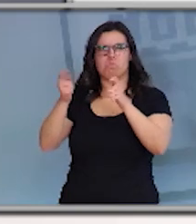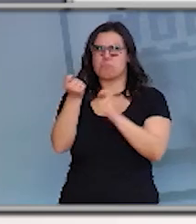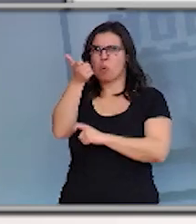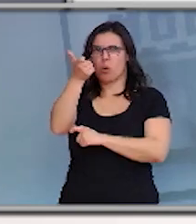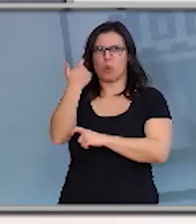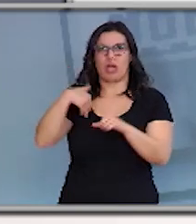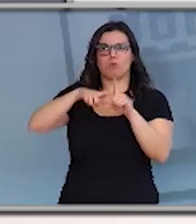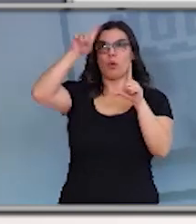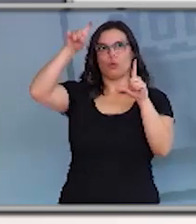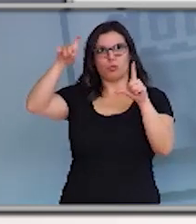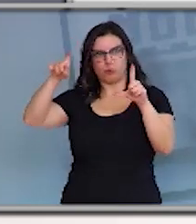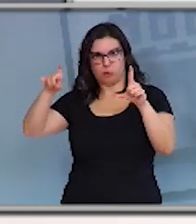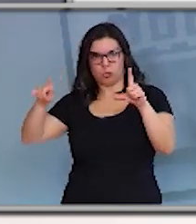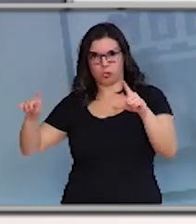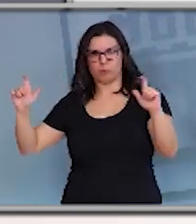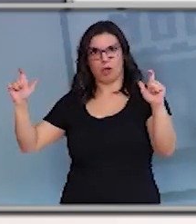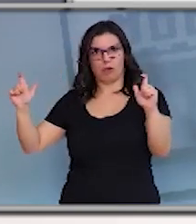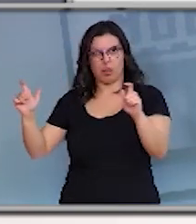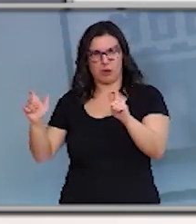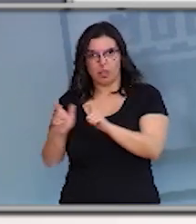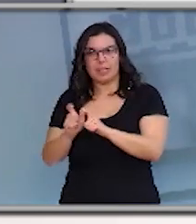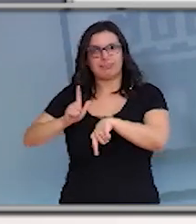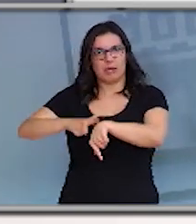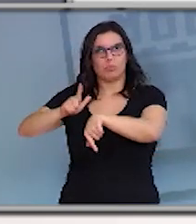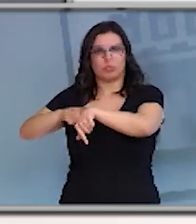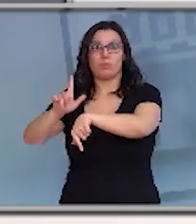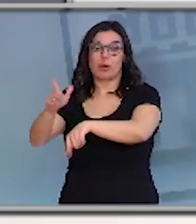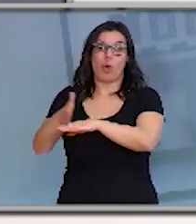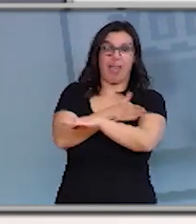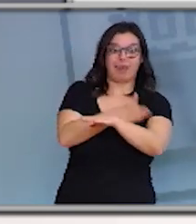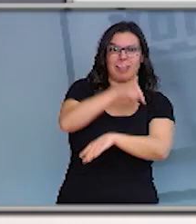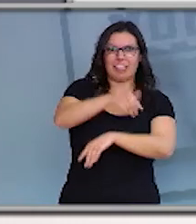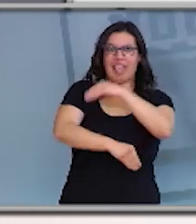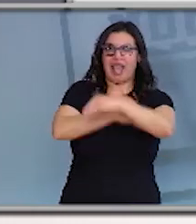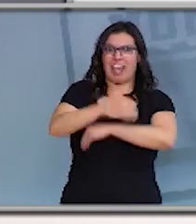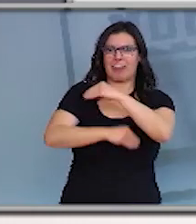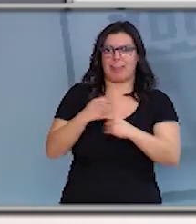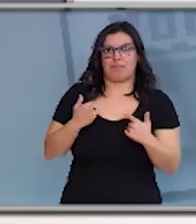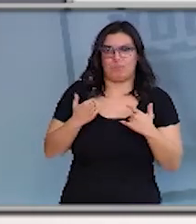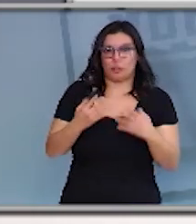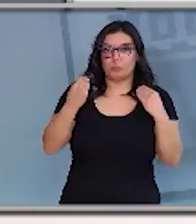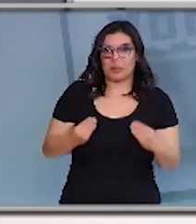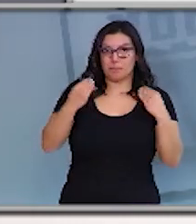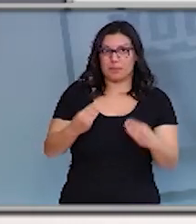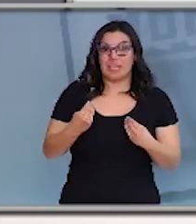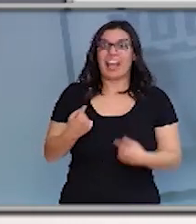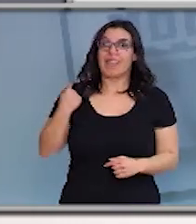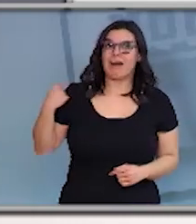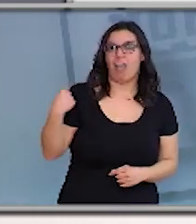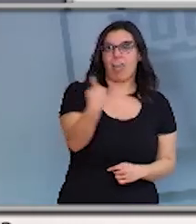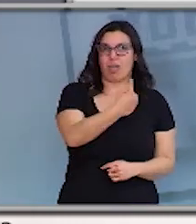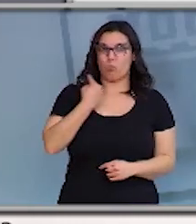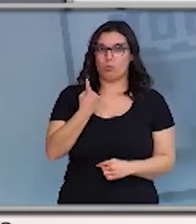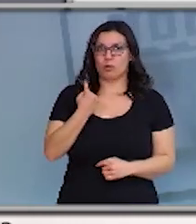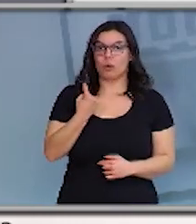acabando, por lo tanto, es cuestión de tiempo, pero antes hagamos las cosas, antes seamos capaces cada uno de nosotros de